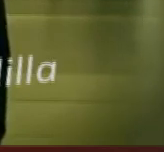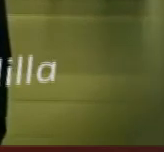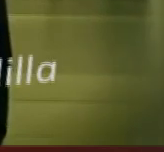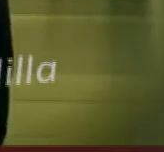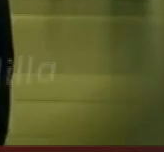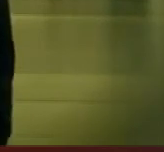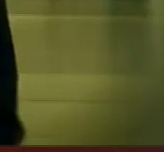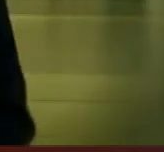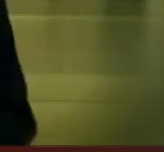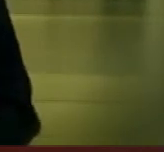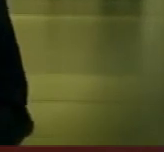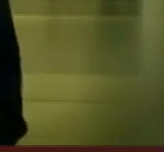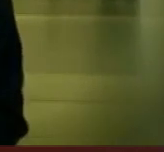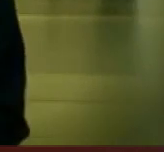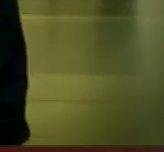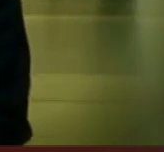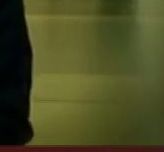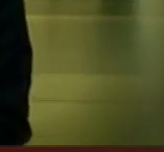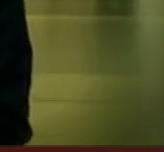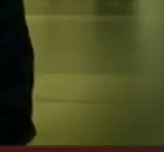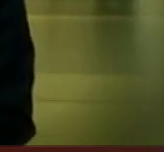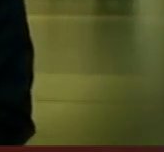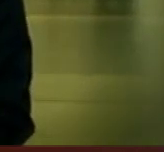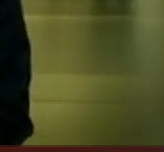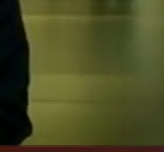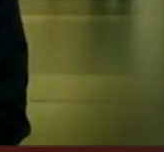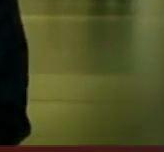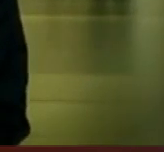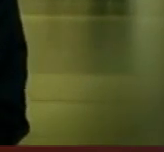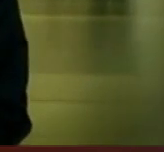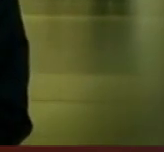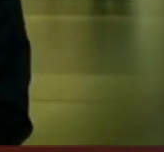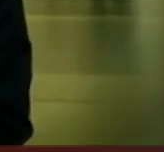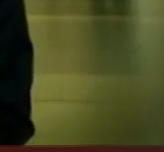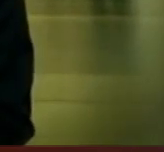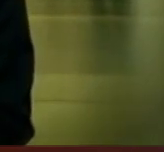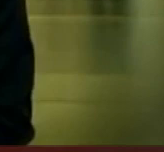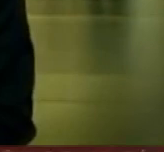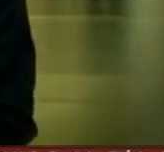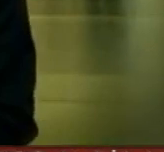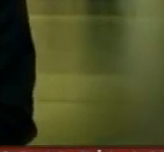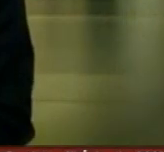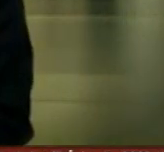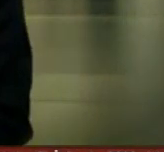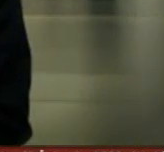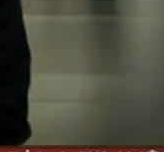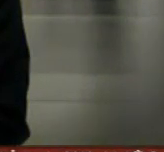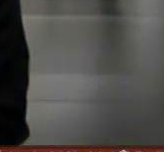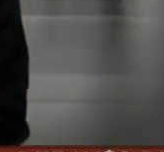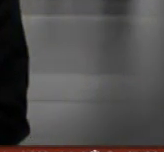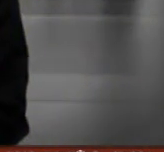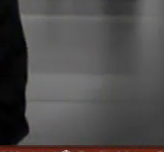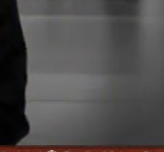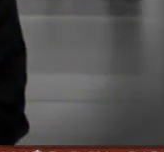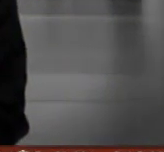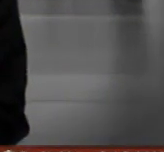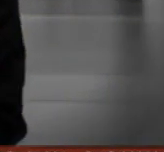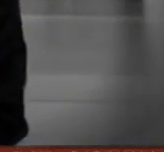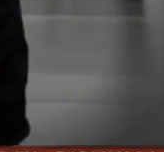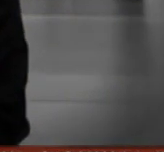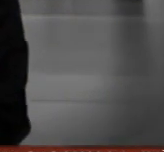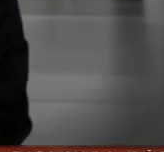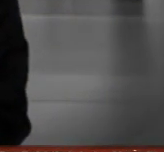historias para niños, entre ellas El hombre que fue un mapa por un tornillo, todos los ojos son zurdos. Novelista, cuentista, ensayista,